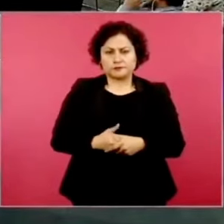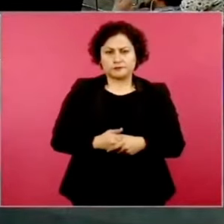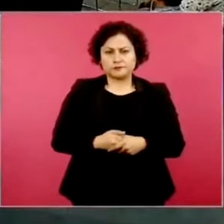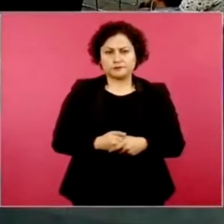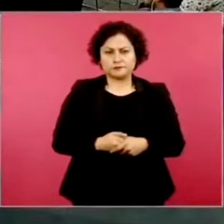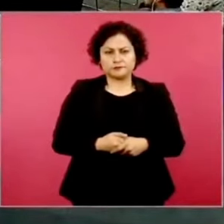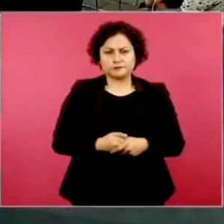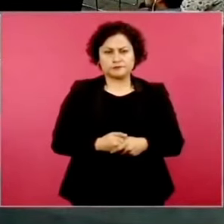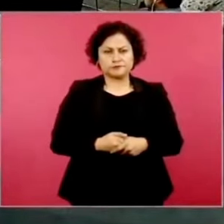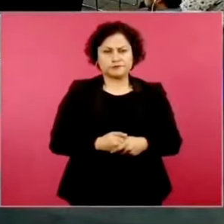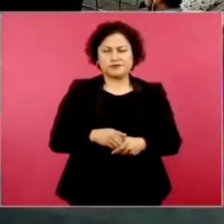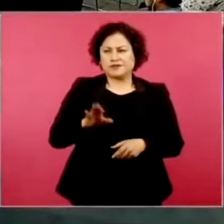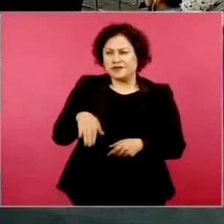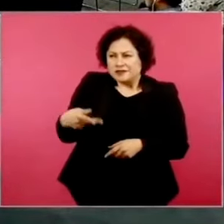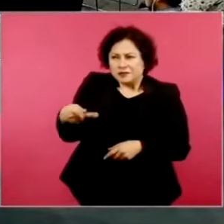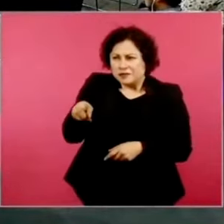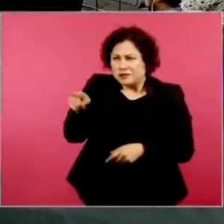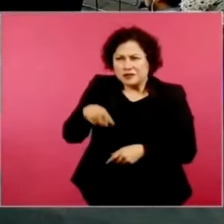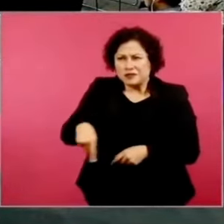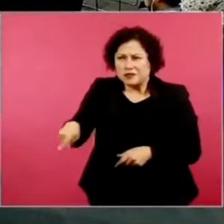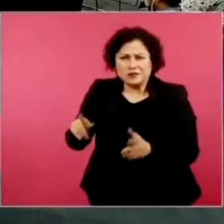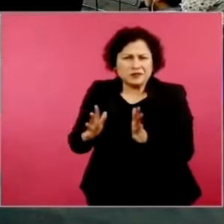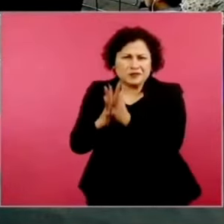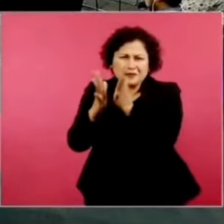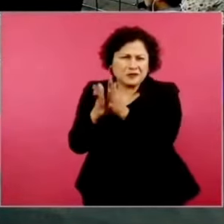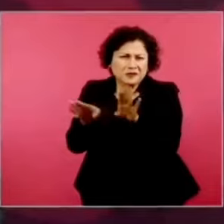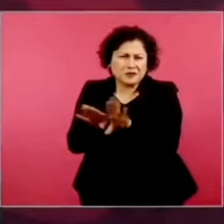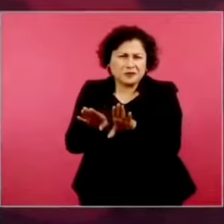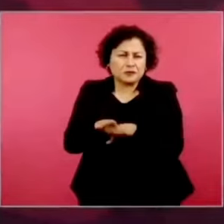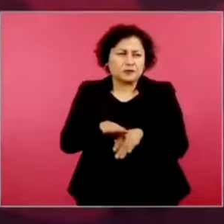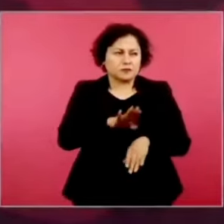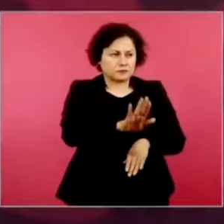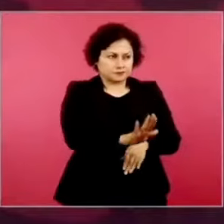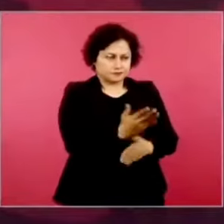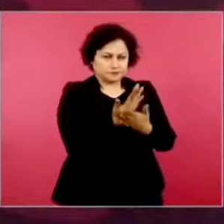Pero ellos, ¿qué tendrían que ver aquí? Pues, permíteme, permíteme.